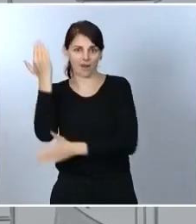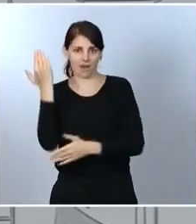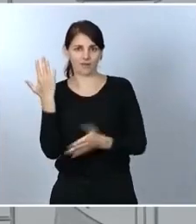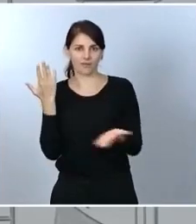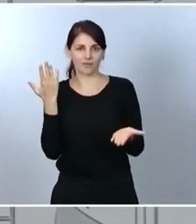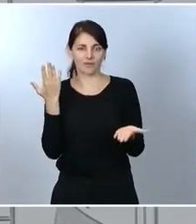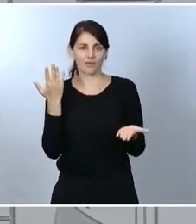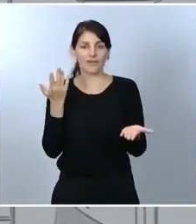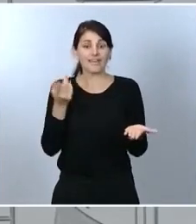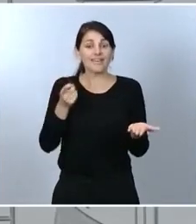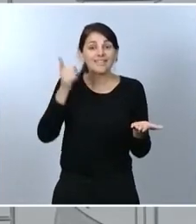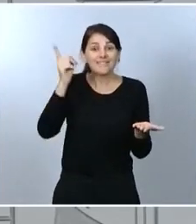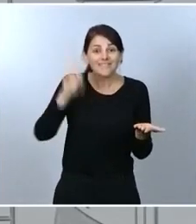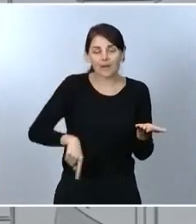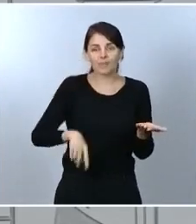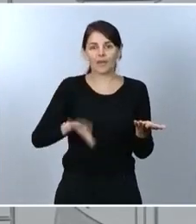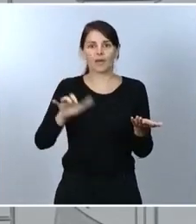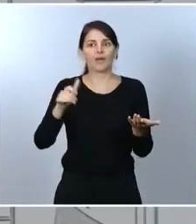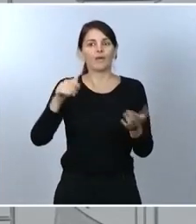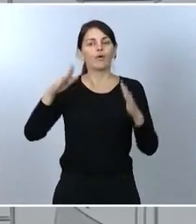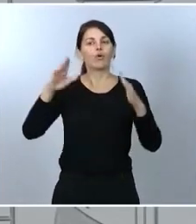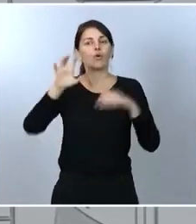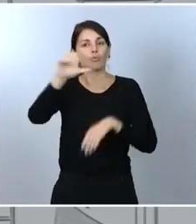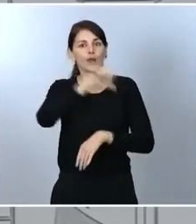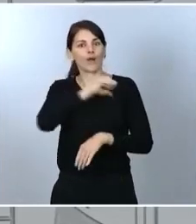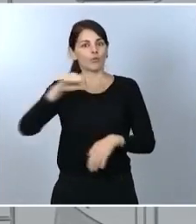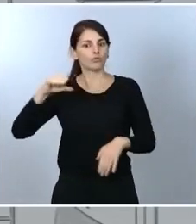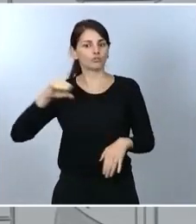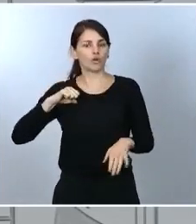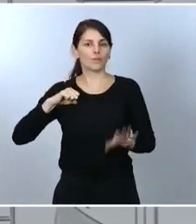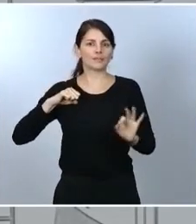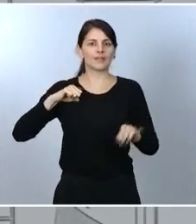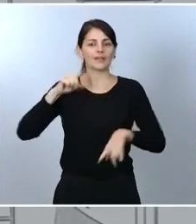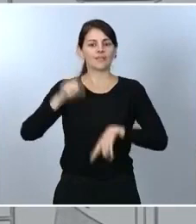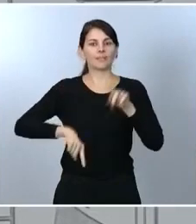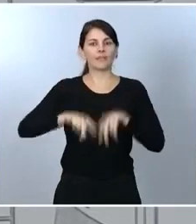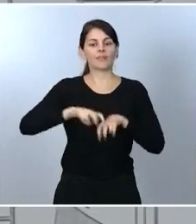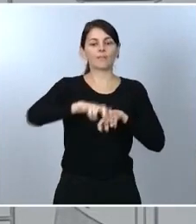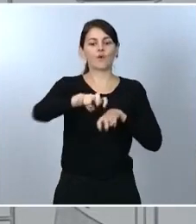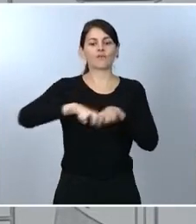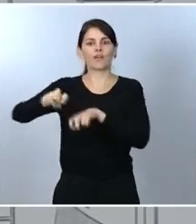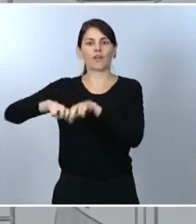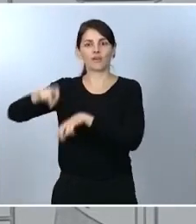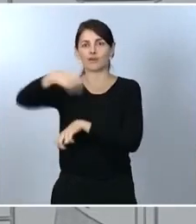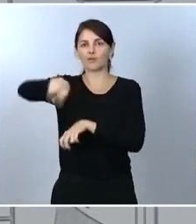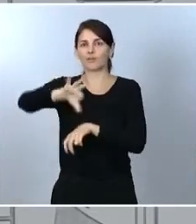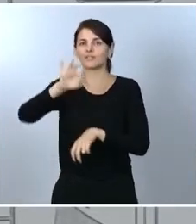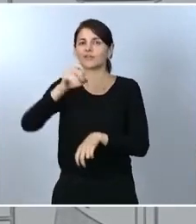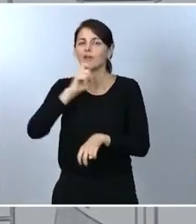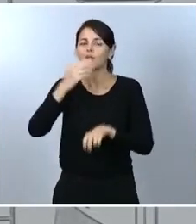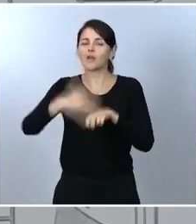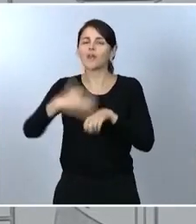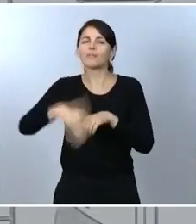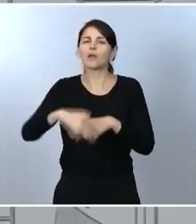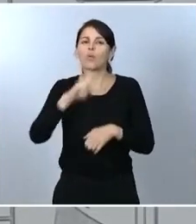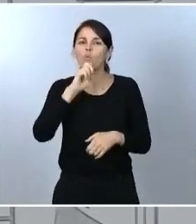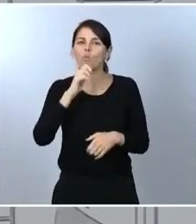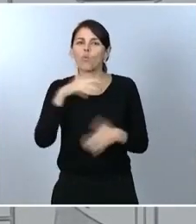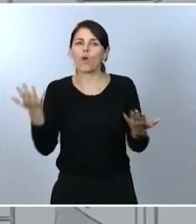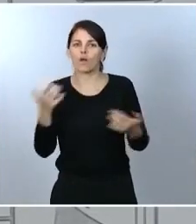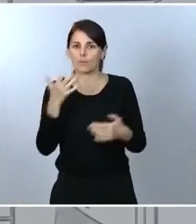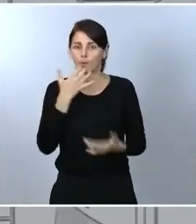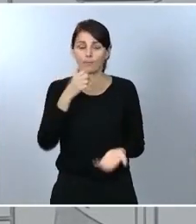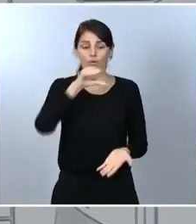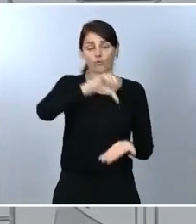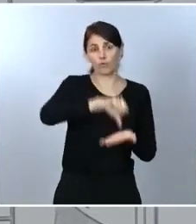de perimetrar el confinamiento de un barrio, de una ciudad, de un distrito o de una provincia